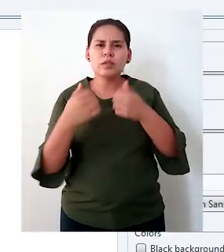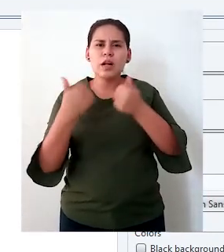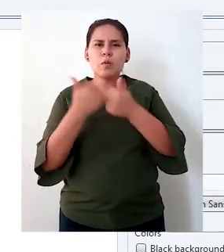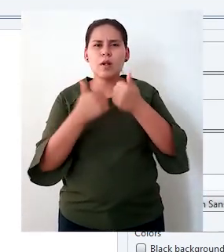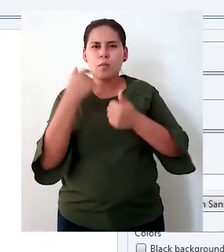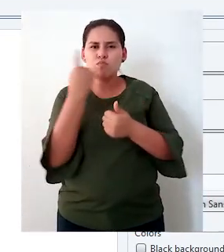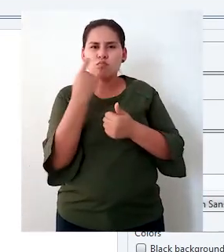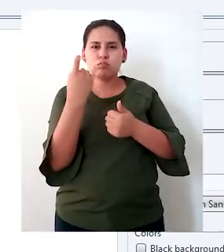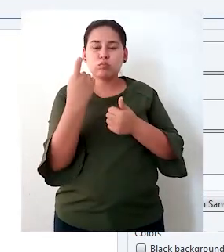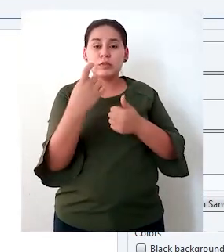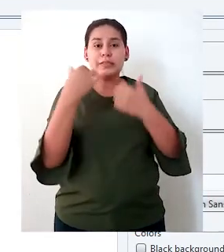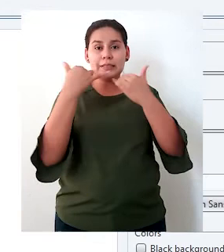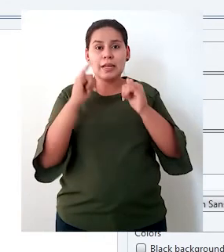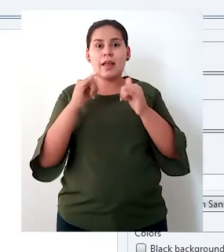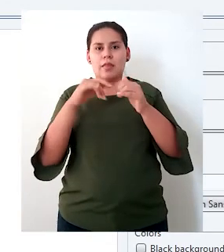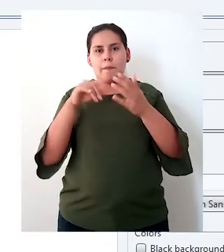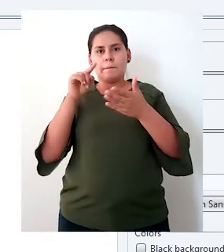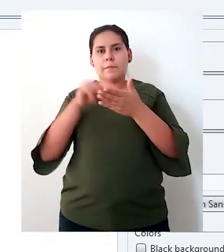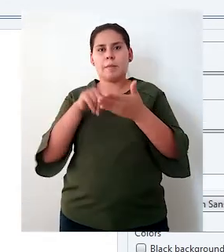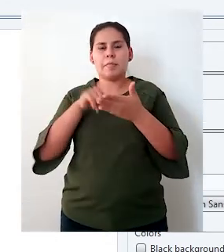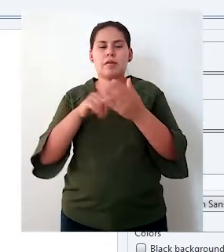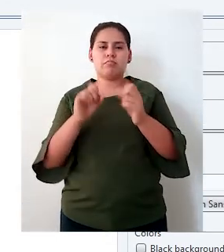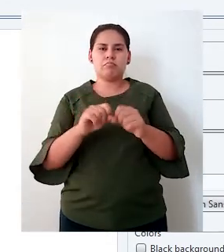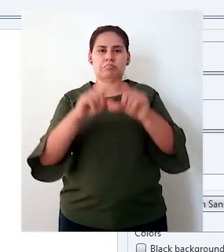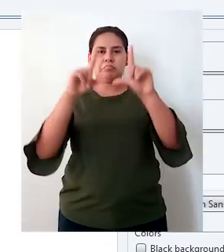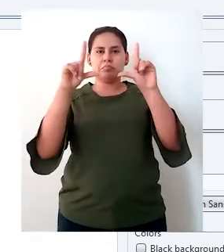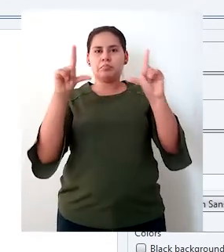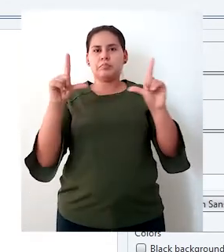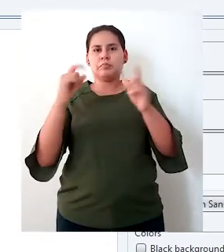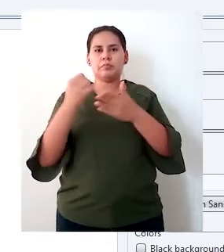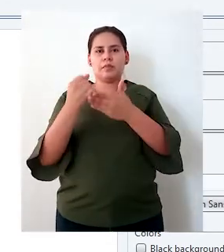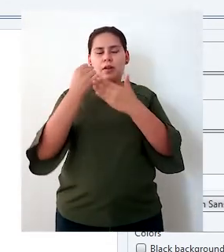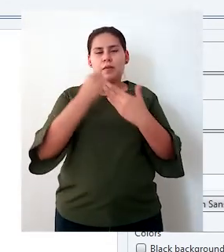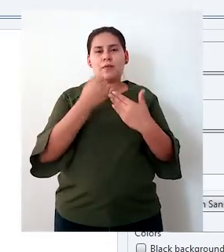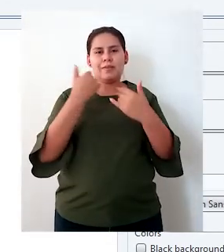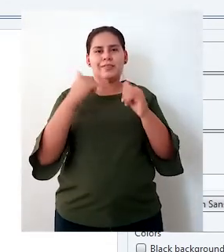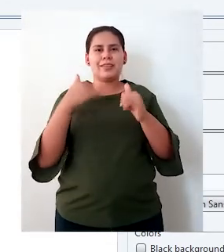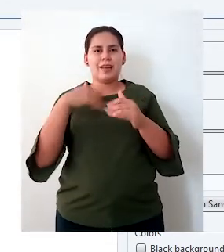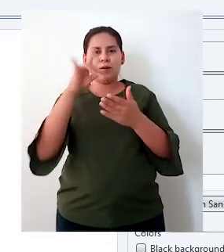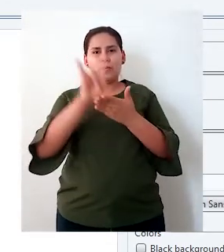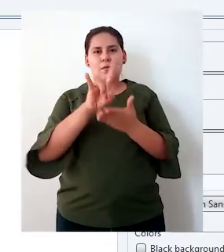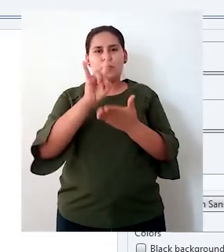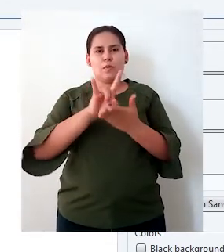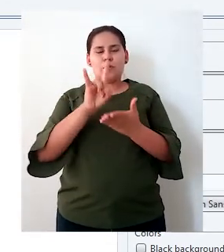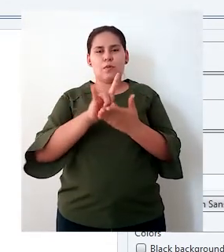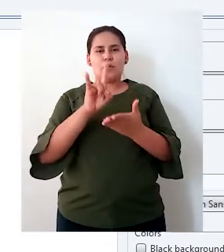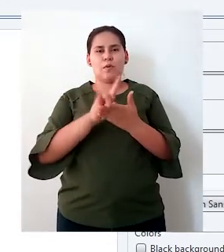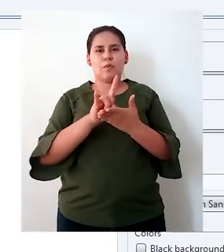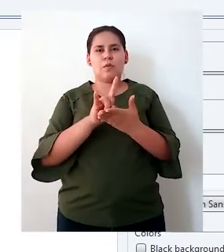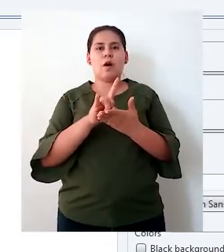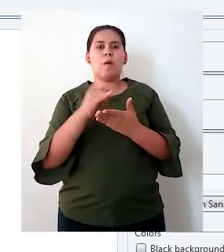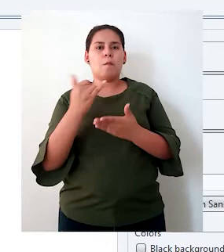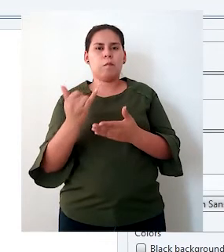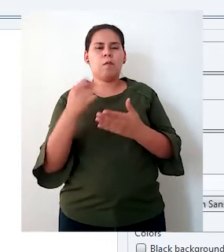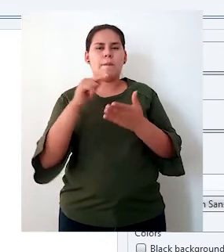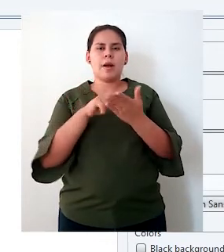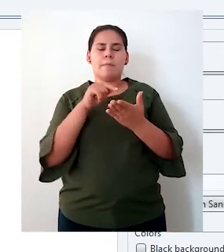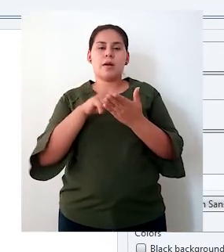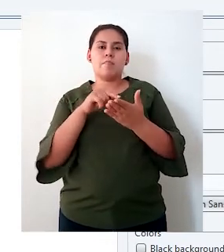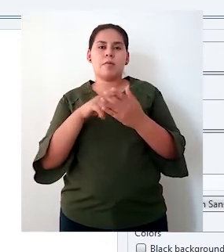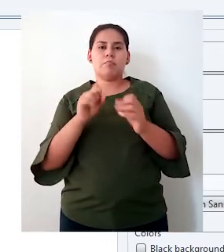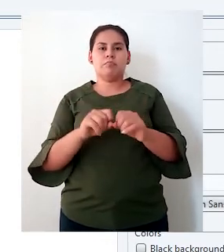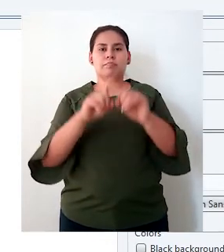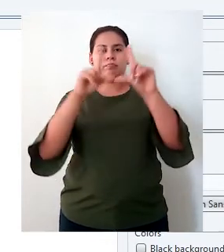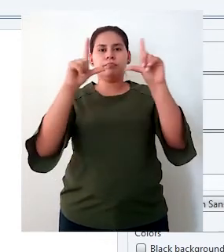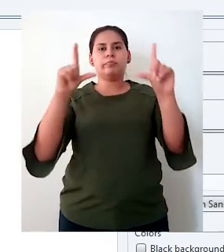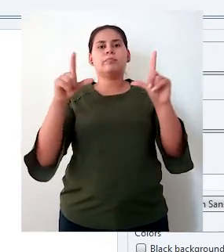Buscar y nos dirigimos. En este caso, como lo descargué en la carpeta de Descargas, hago clic sobre ella